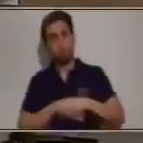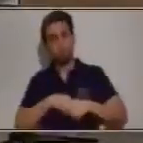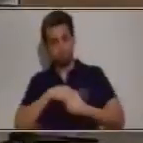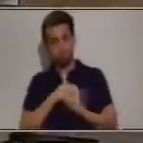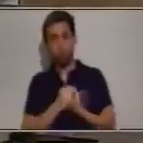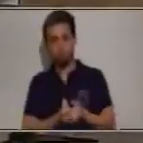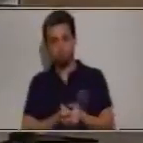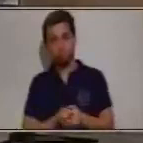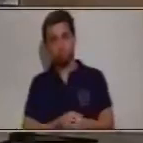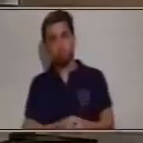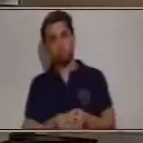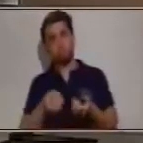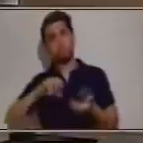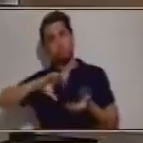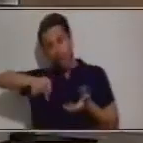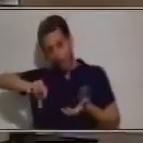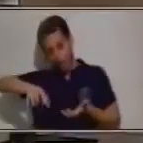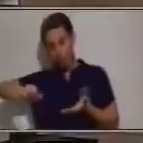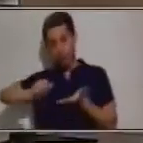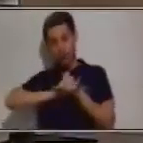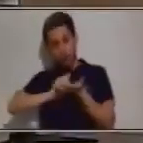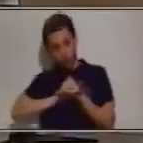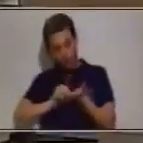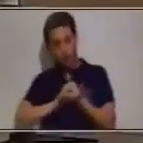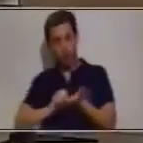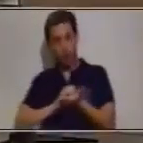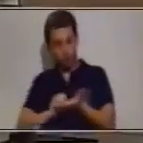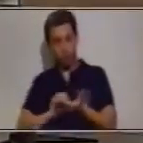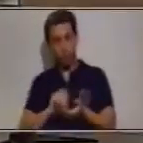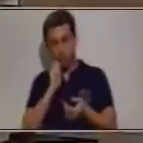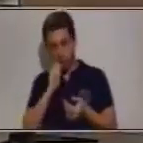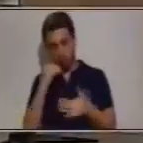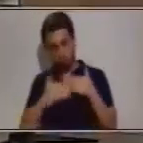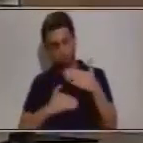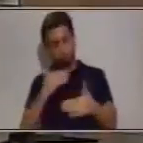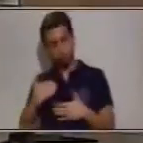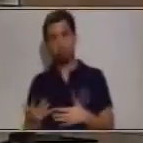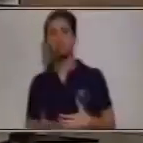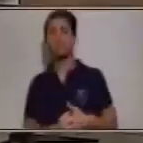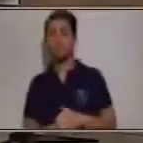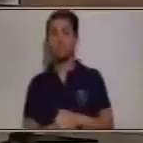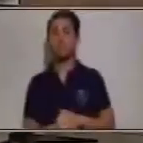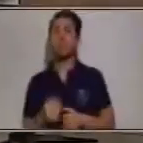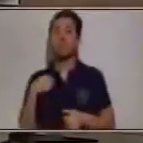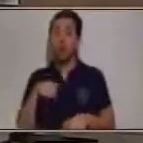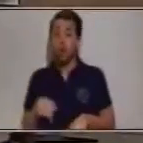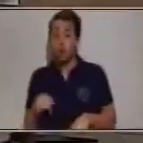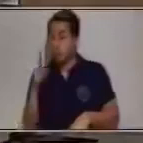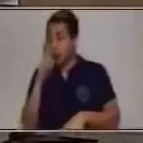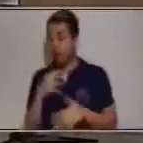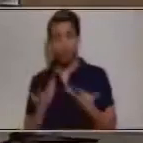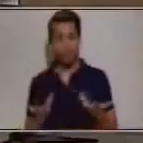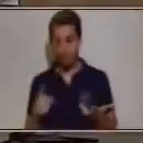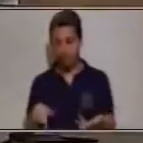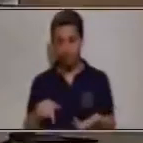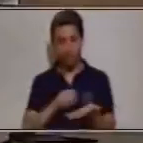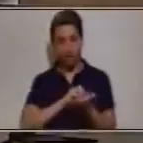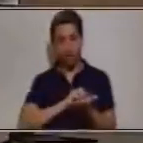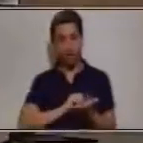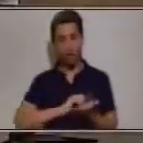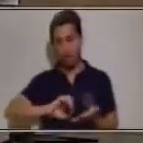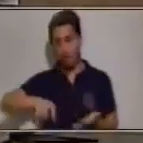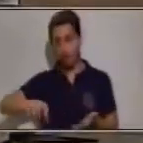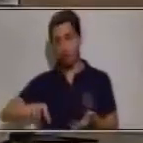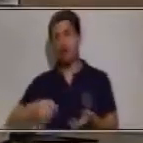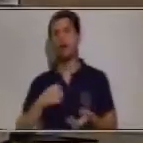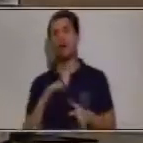suficiente agua y jabón lo mejor posible. En este caso, yo no tengo a la mano agua y jabón,